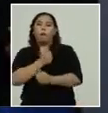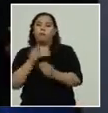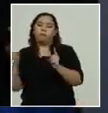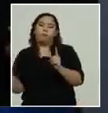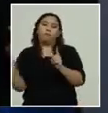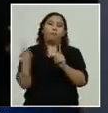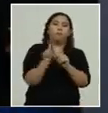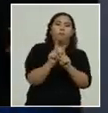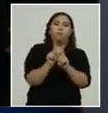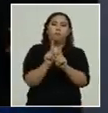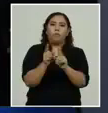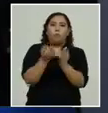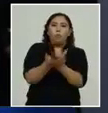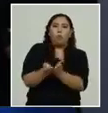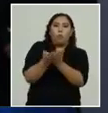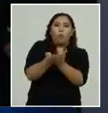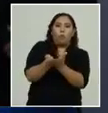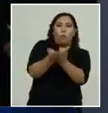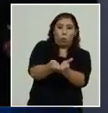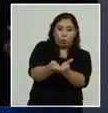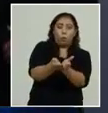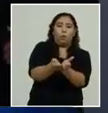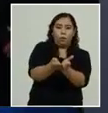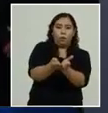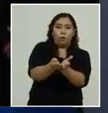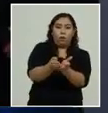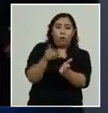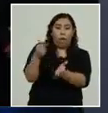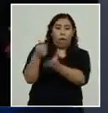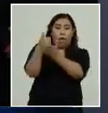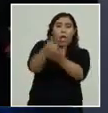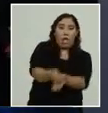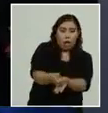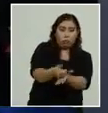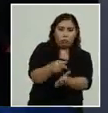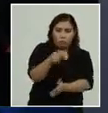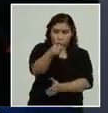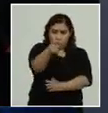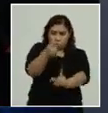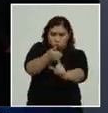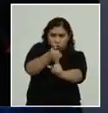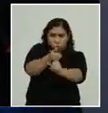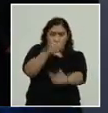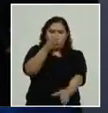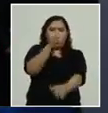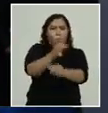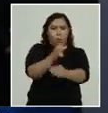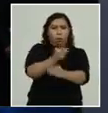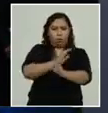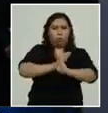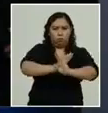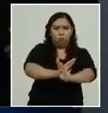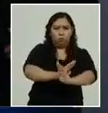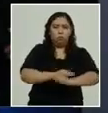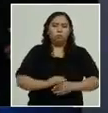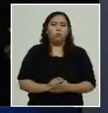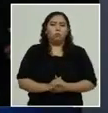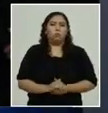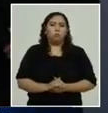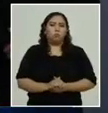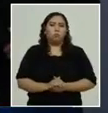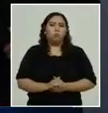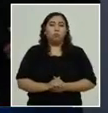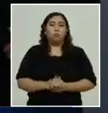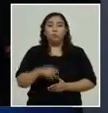Porque queremos asegurarnos que vayan también protegidos, ya que se está haciendo la operación en